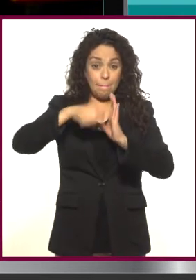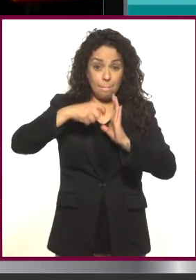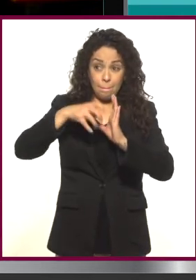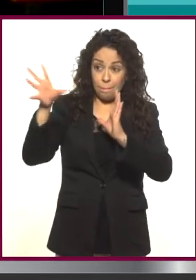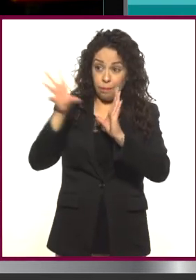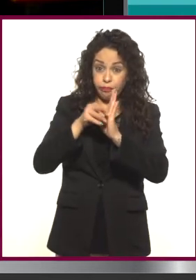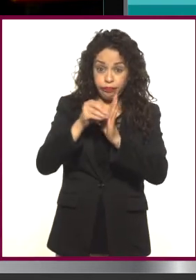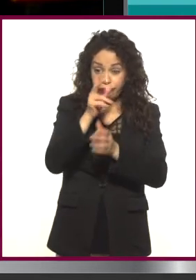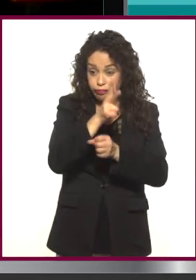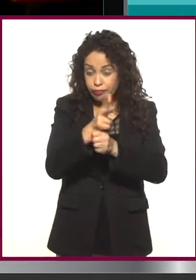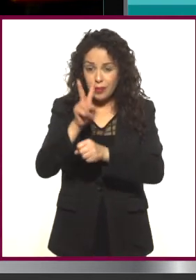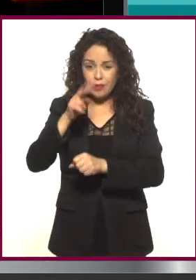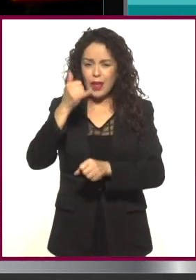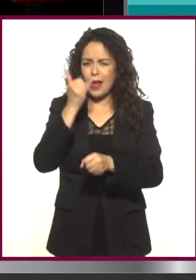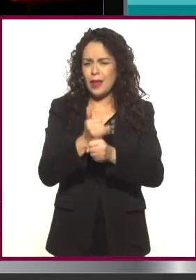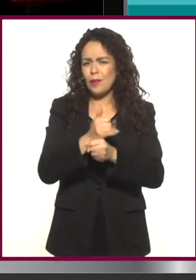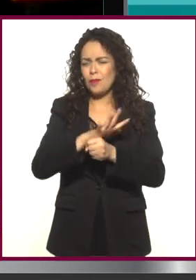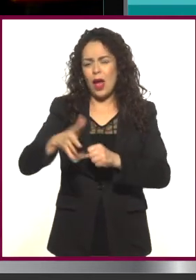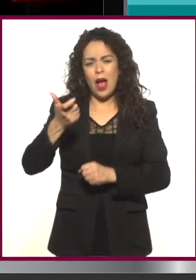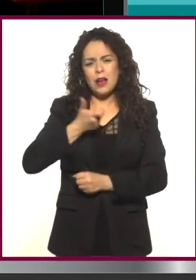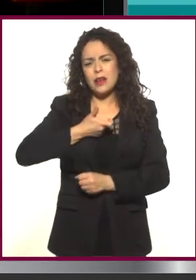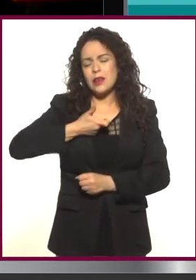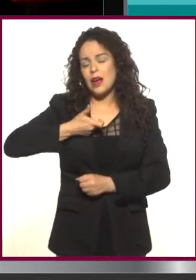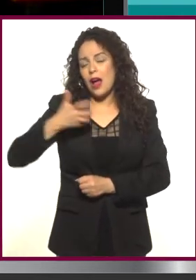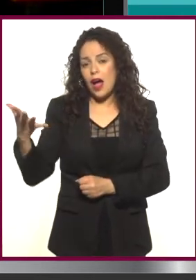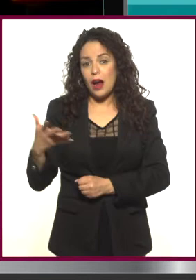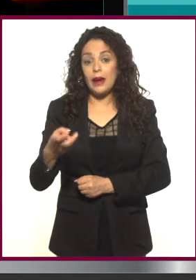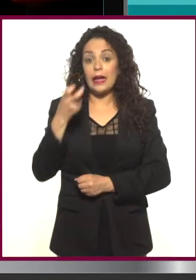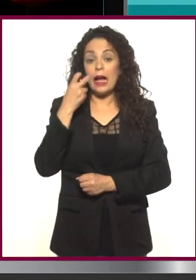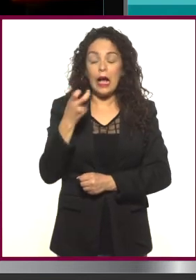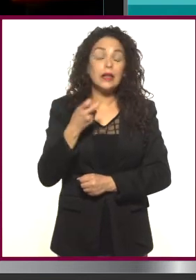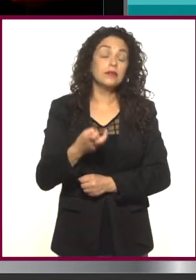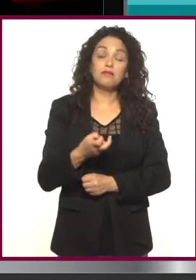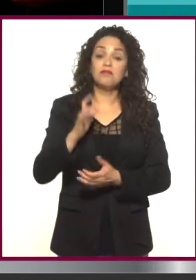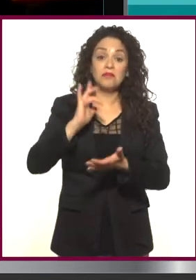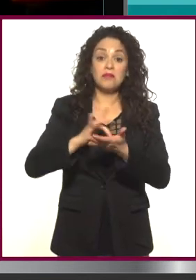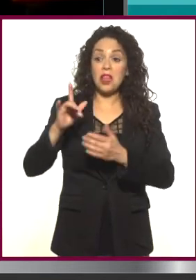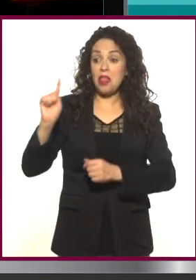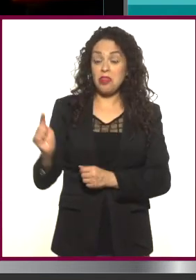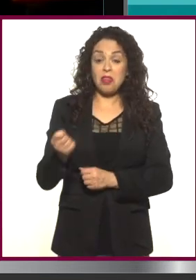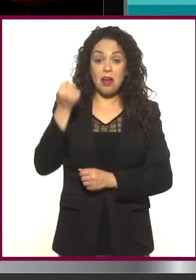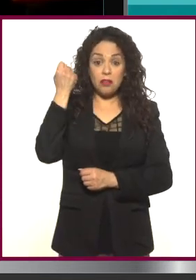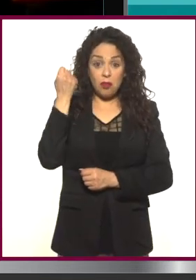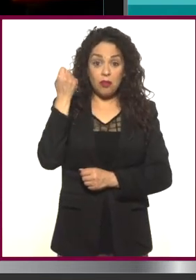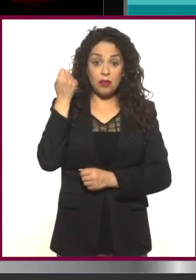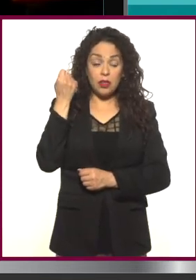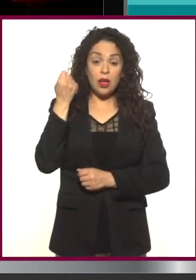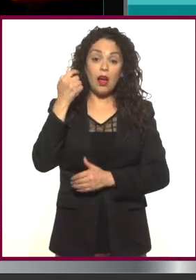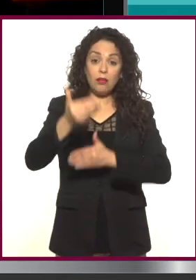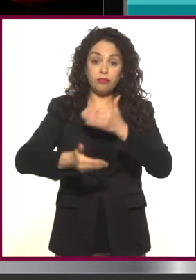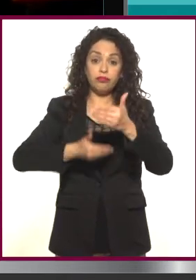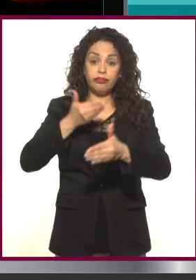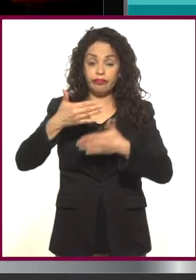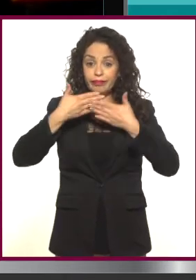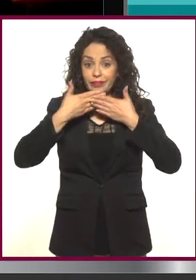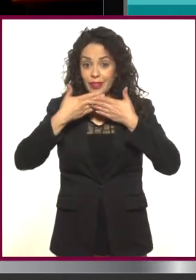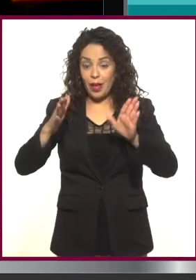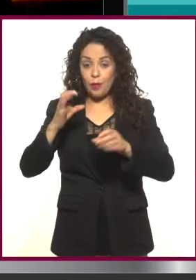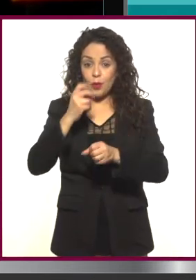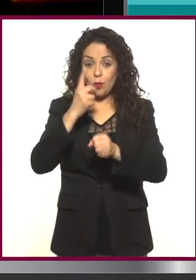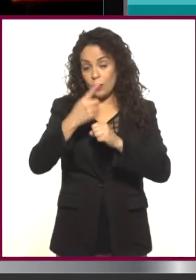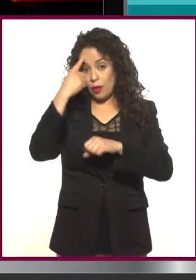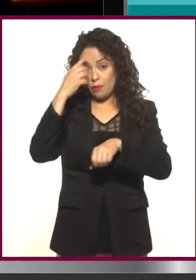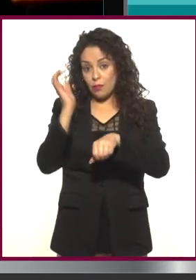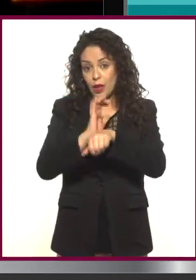Pues sería imposible y sería carísimo, ¿no? Entonces yo creo que se abrieron las puertas del cine y podemos contar muchas